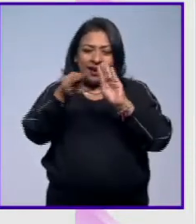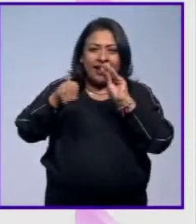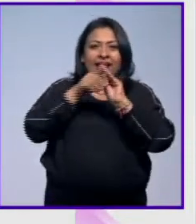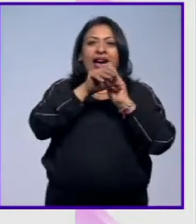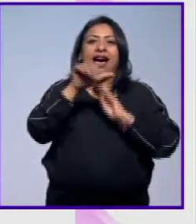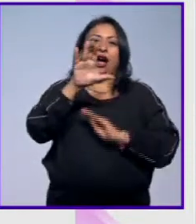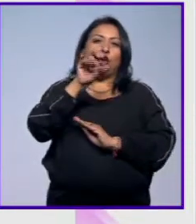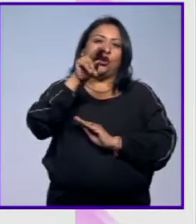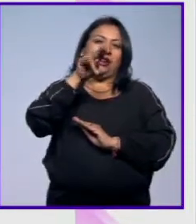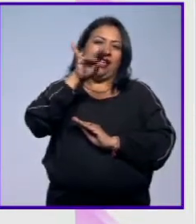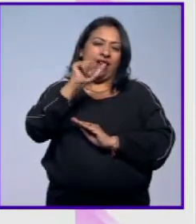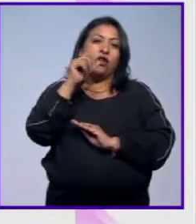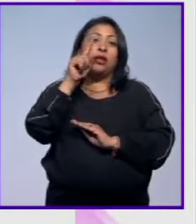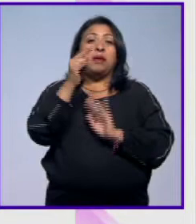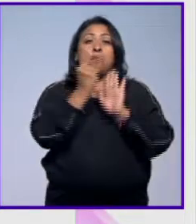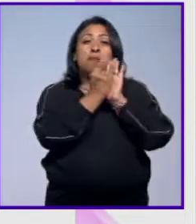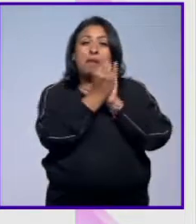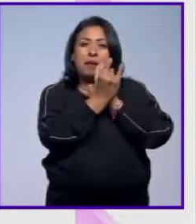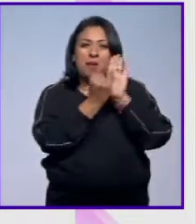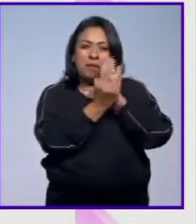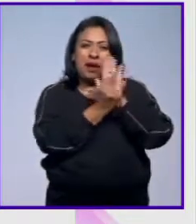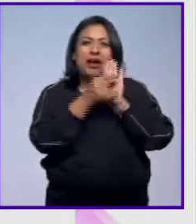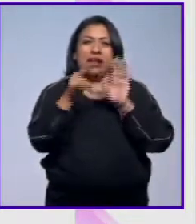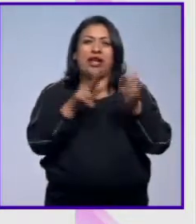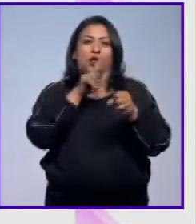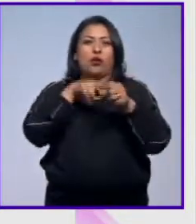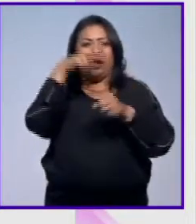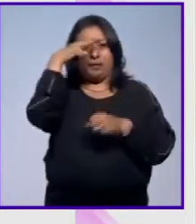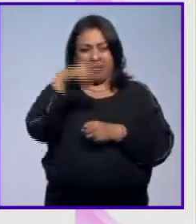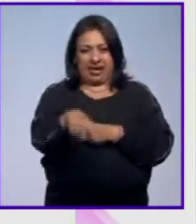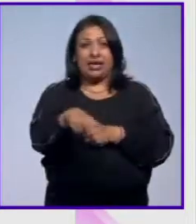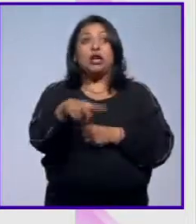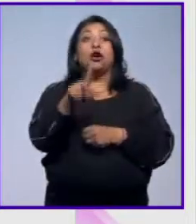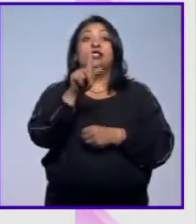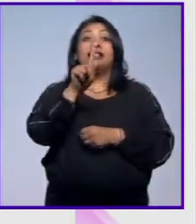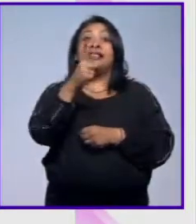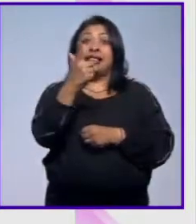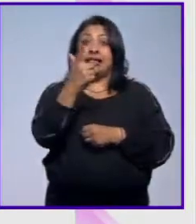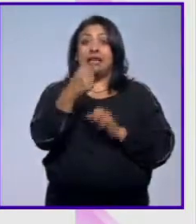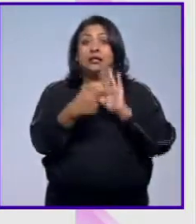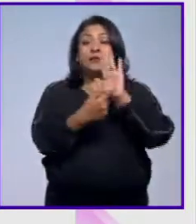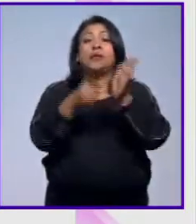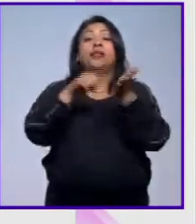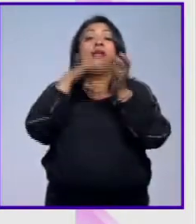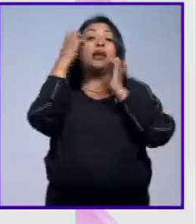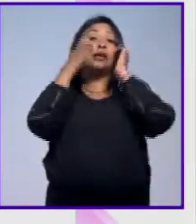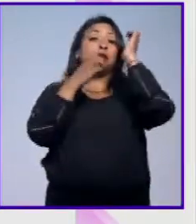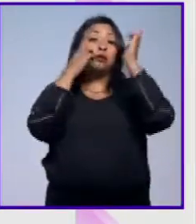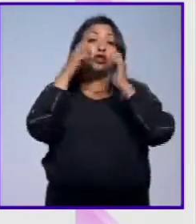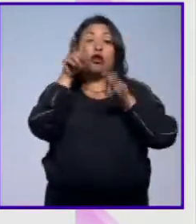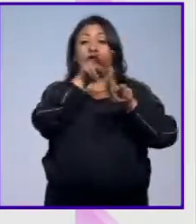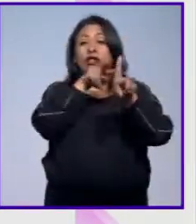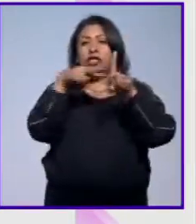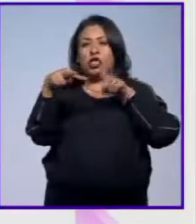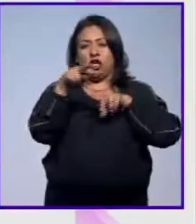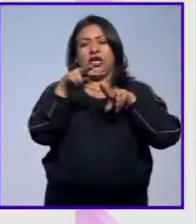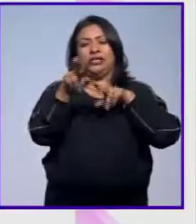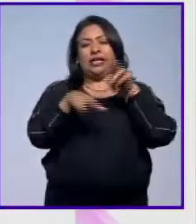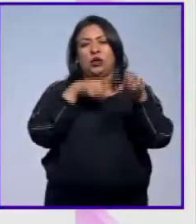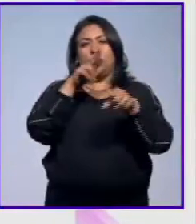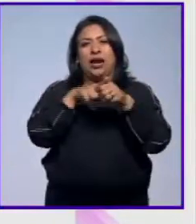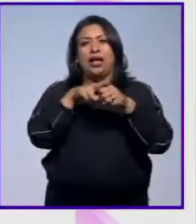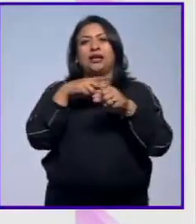Banco de la Conavio y a Mosaico Natura México. 73 de estas imágenes se exhiben en la exposición Visiones de la Naturaleza